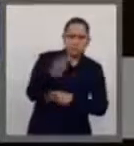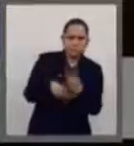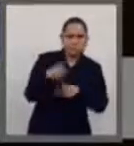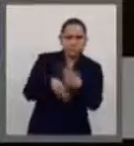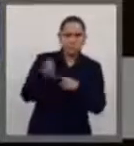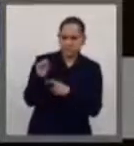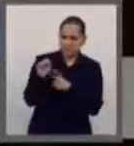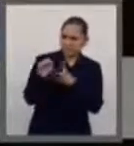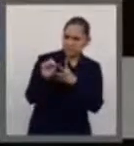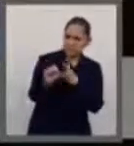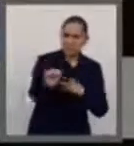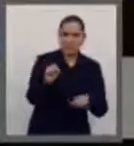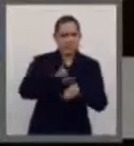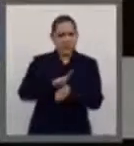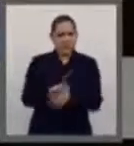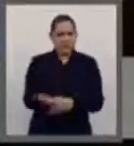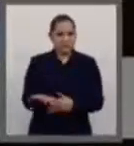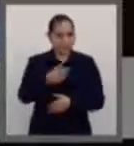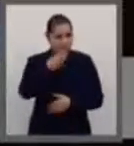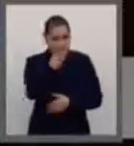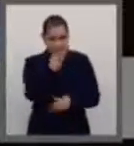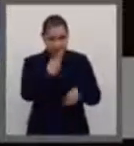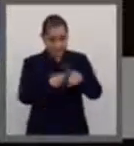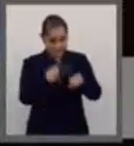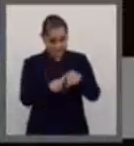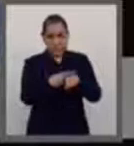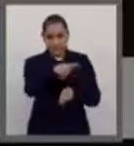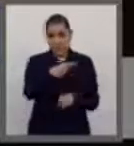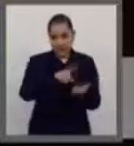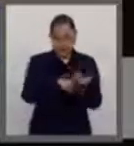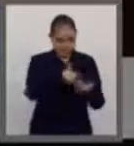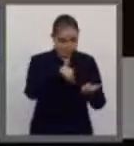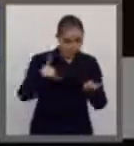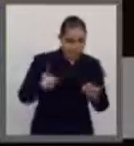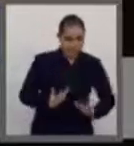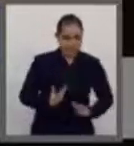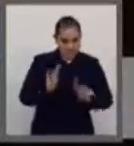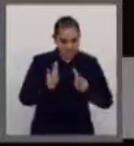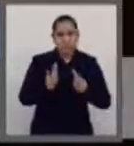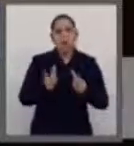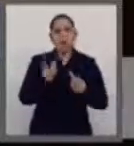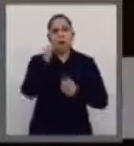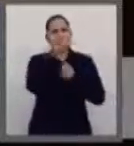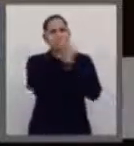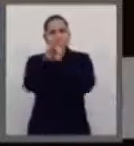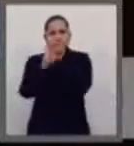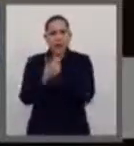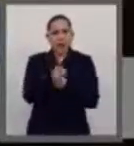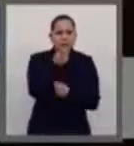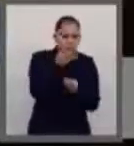por esta enfermedad, sí hay diferencias en países de bajos ingresos.